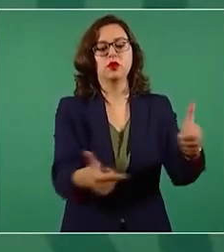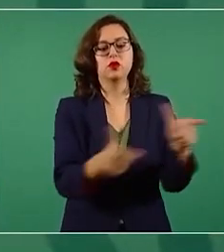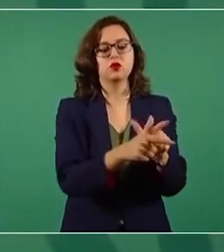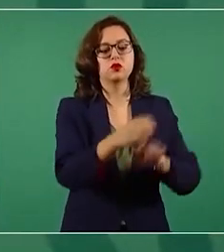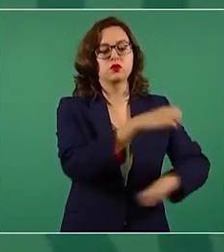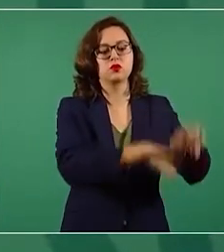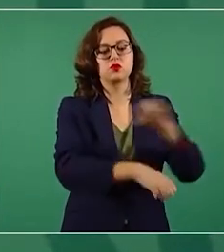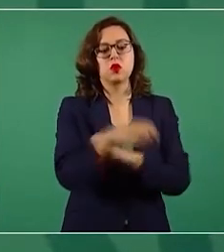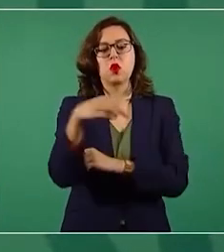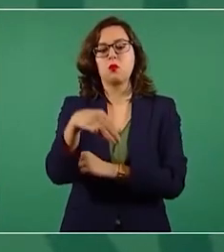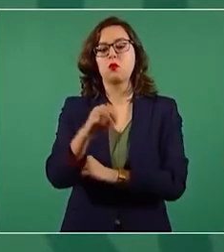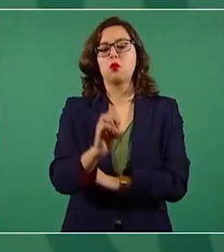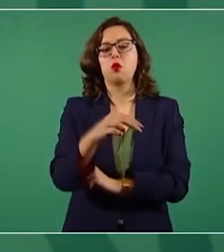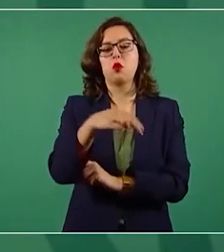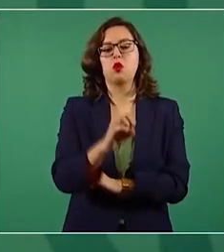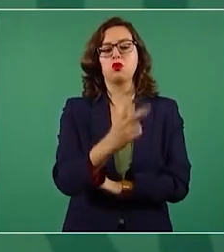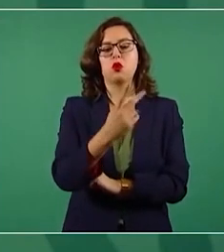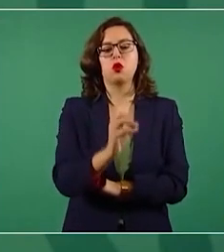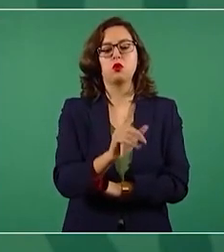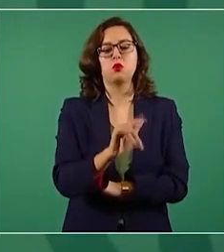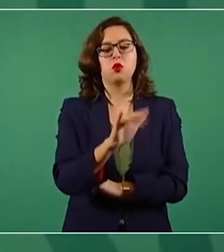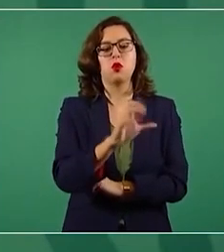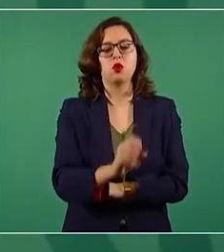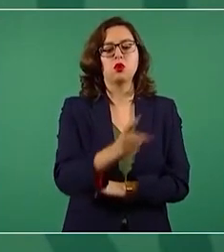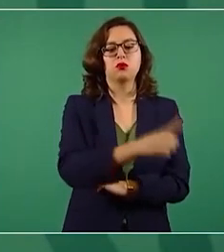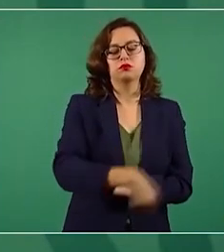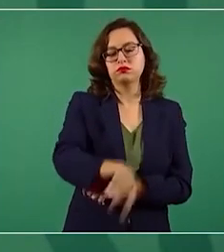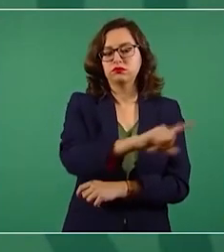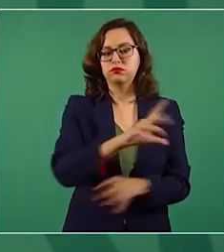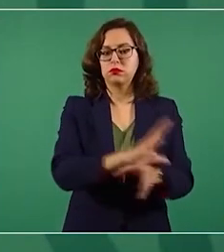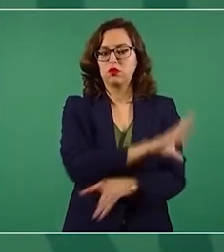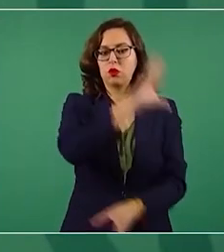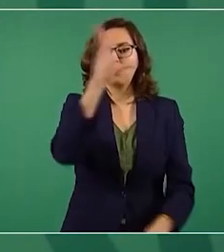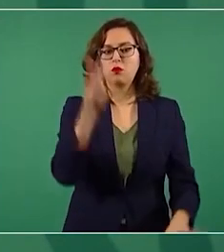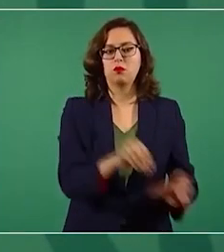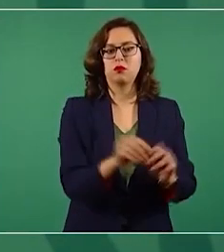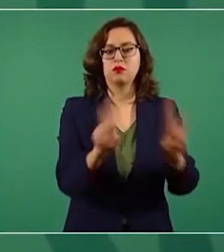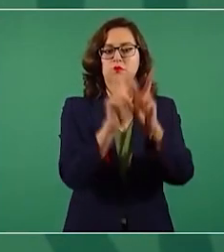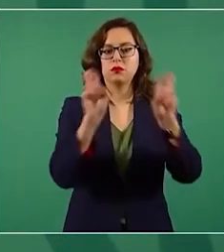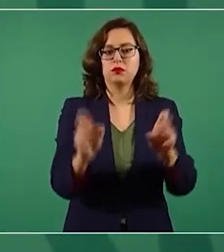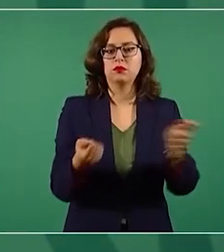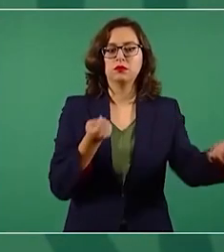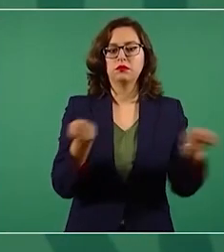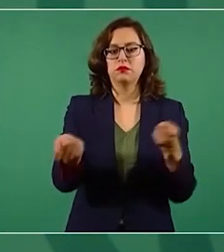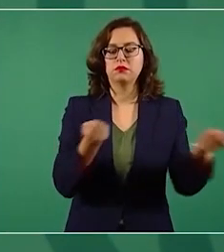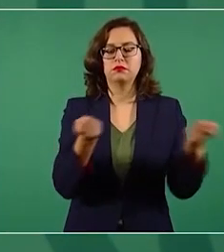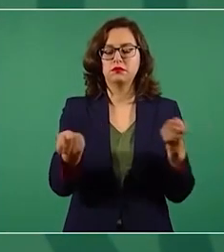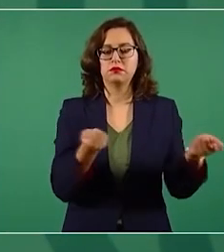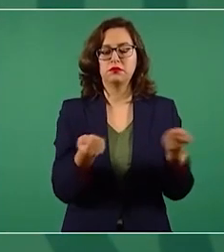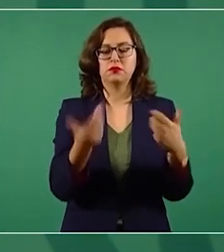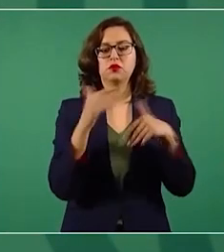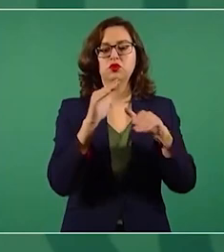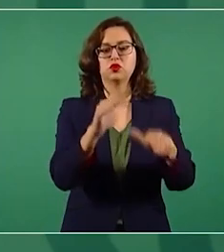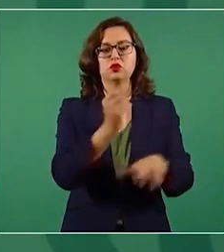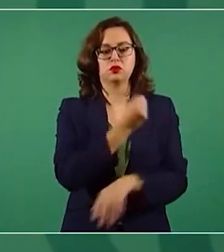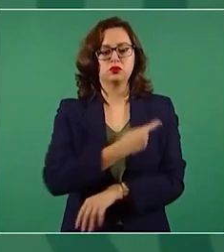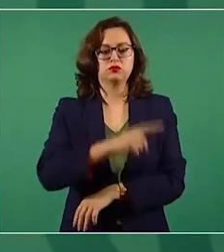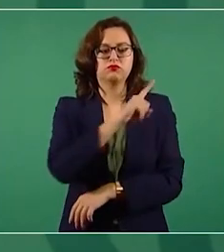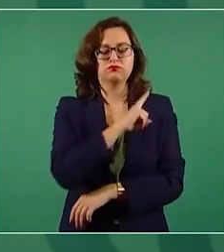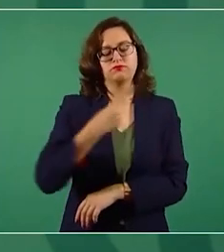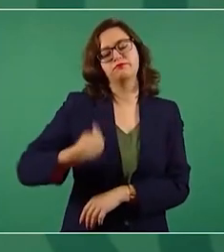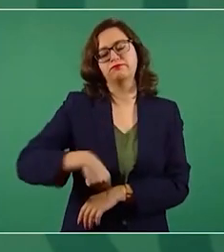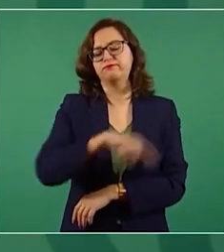compras, ventas en el sector salud y lo enfrentamos